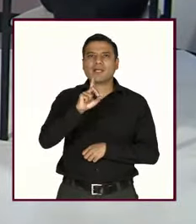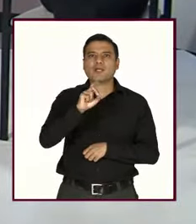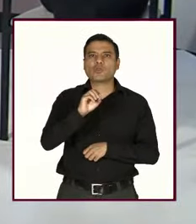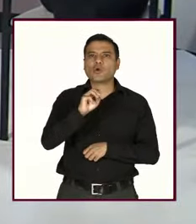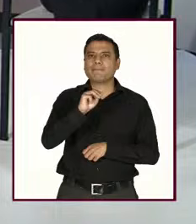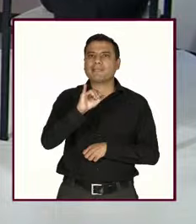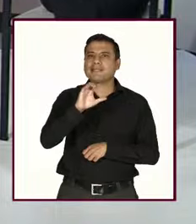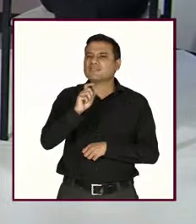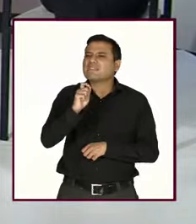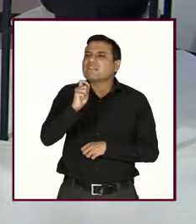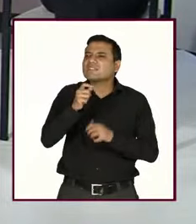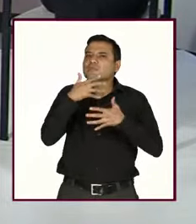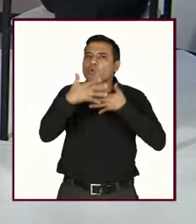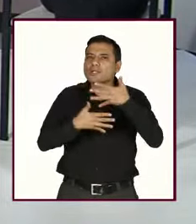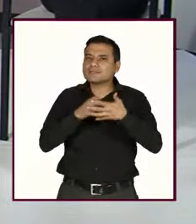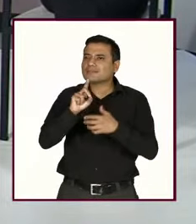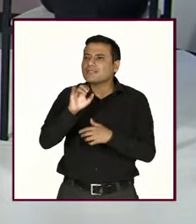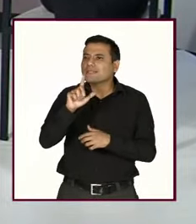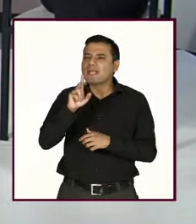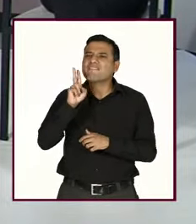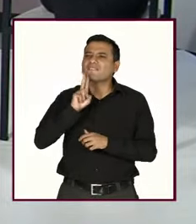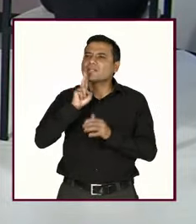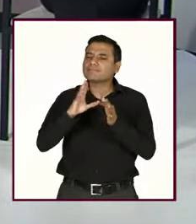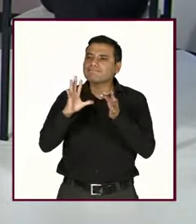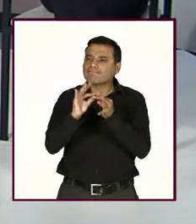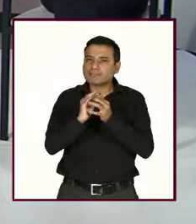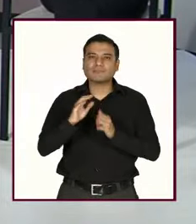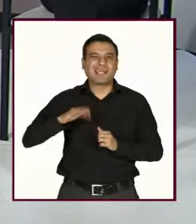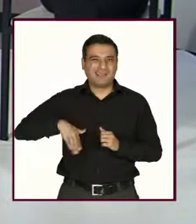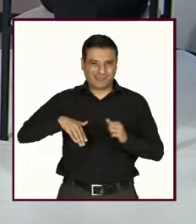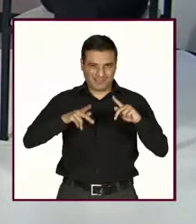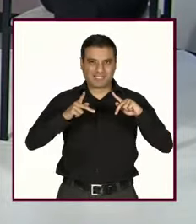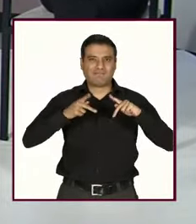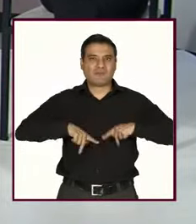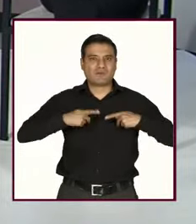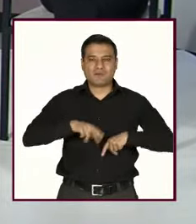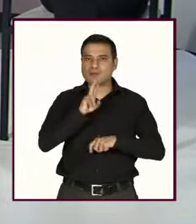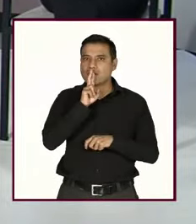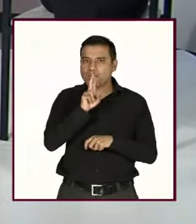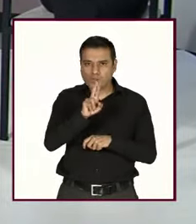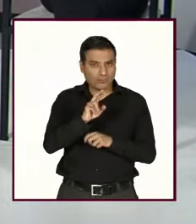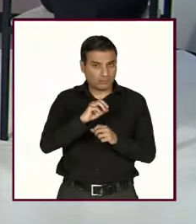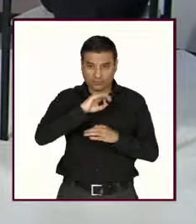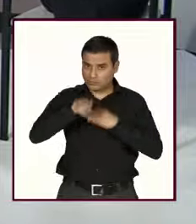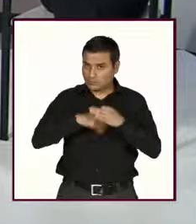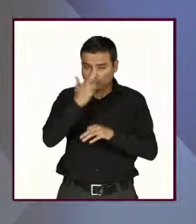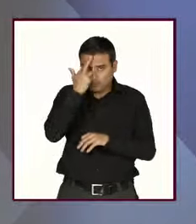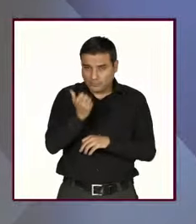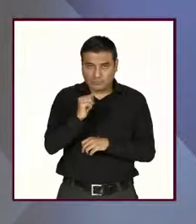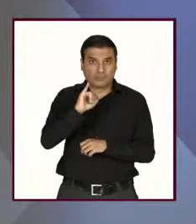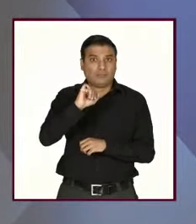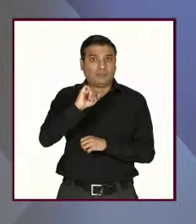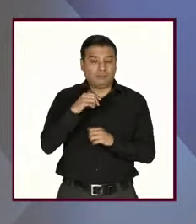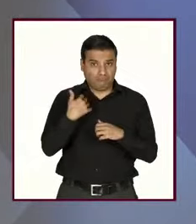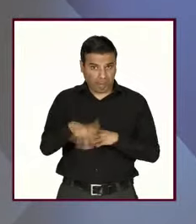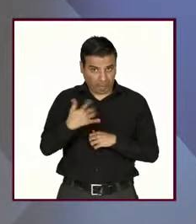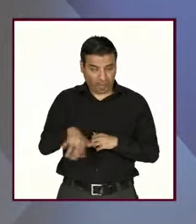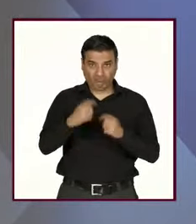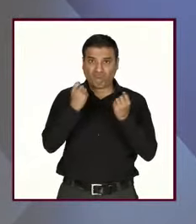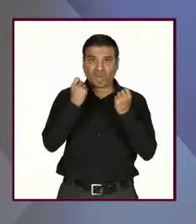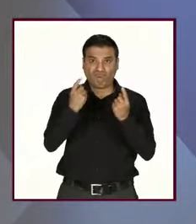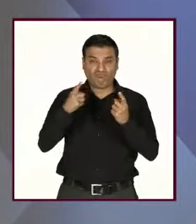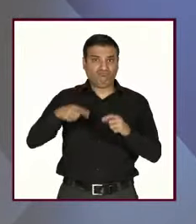de esta, por favor. Pues es correcto todo lo que nos comentan en nuestras respuestas. Es admirable que la gente lo